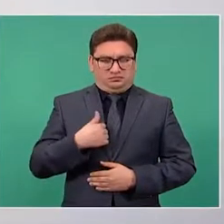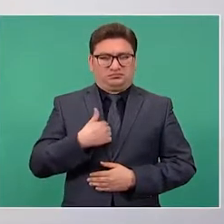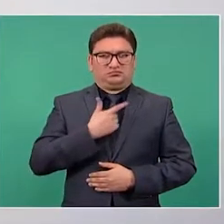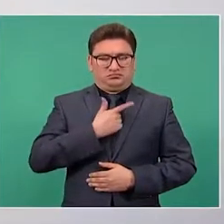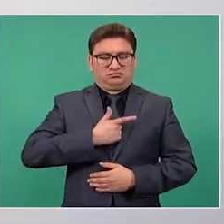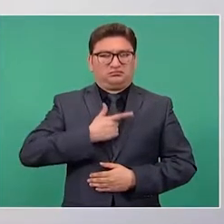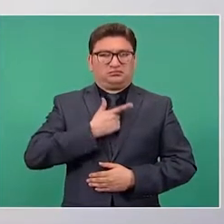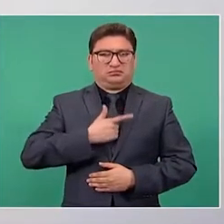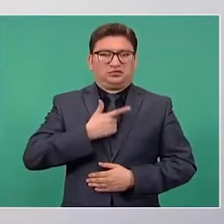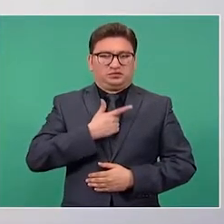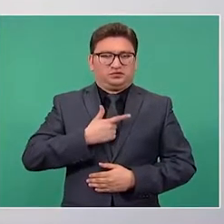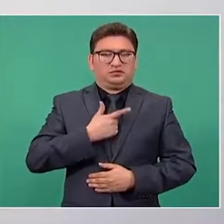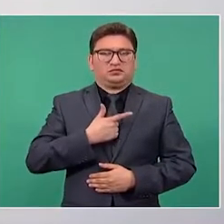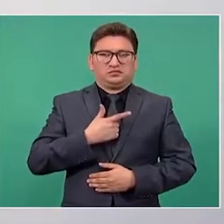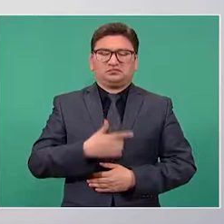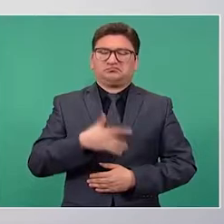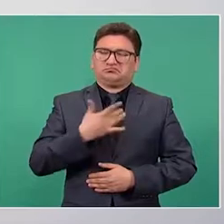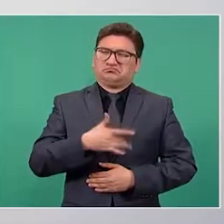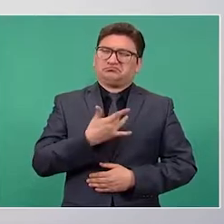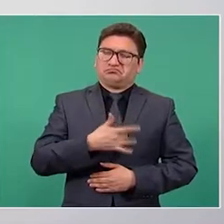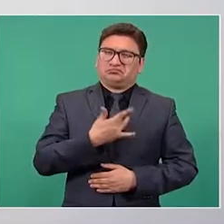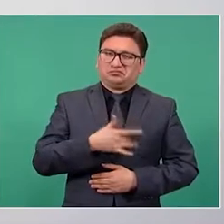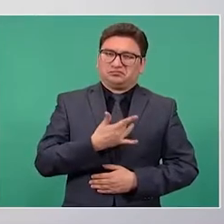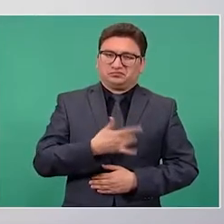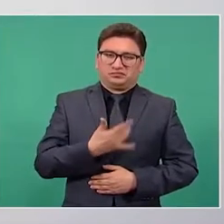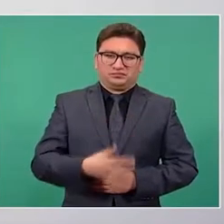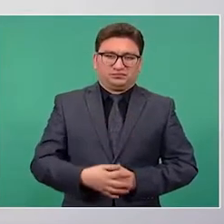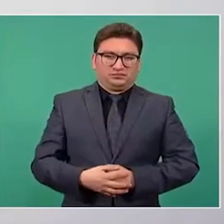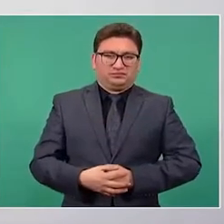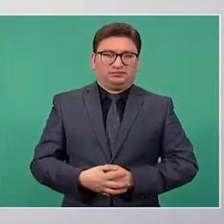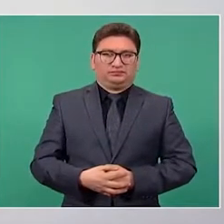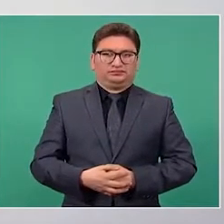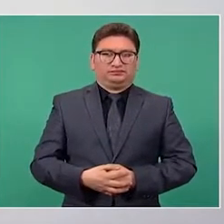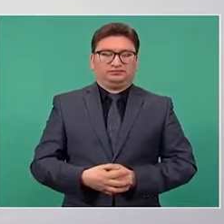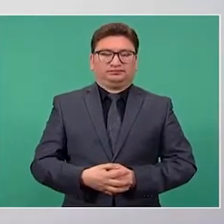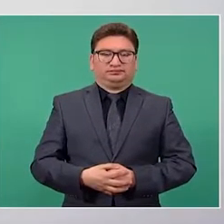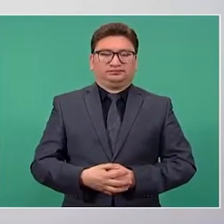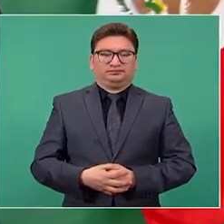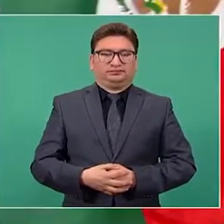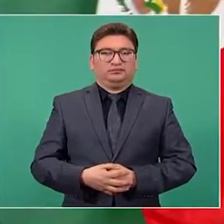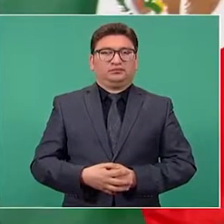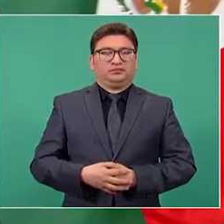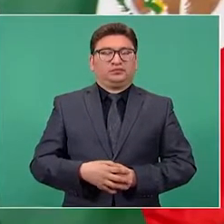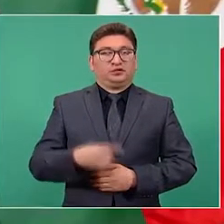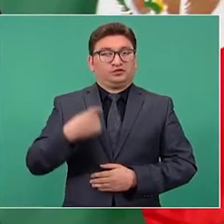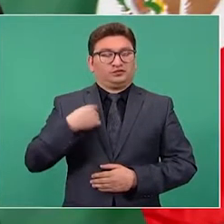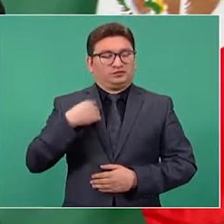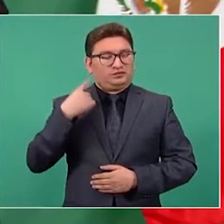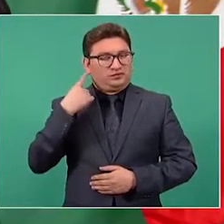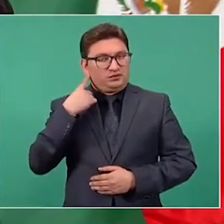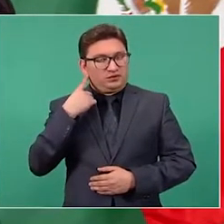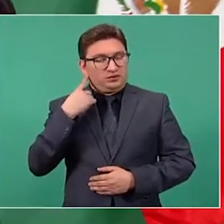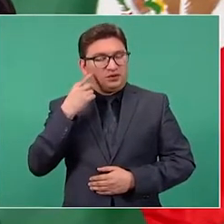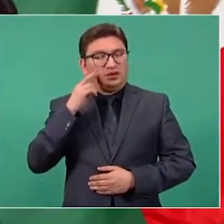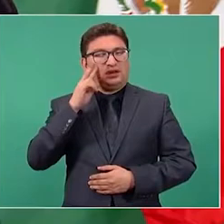escuchar, observar,